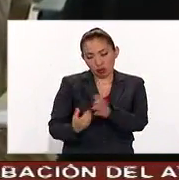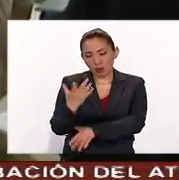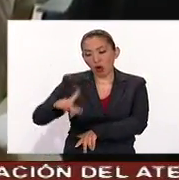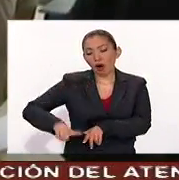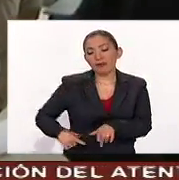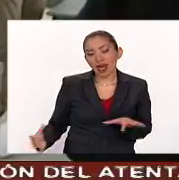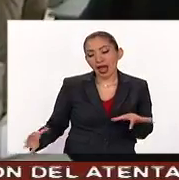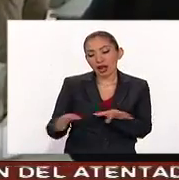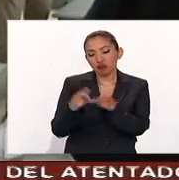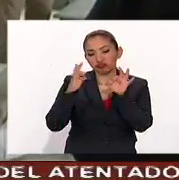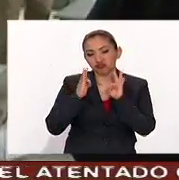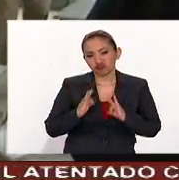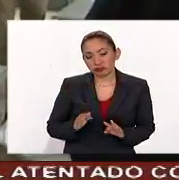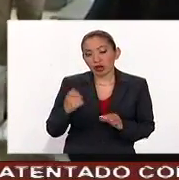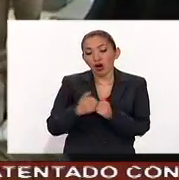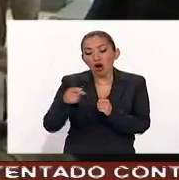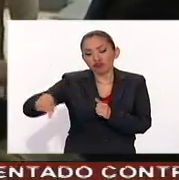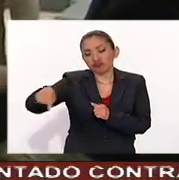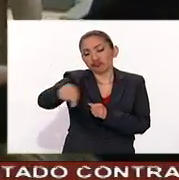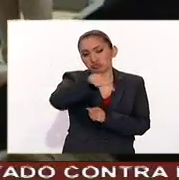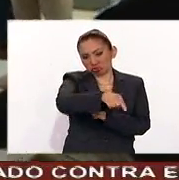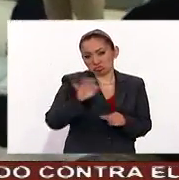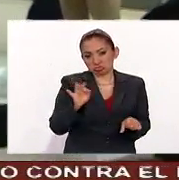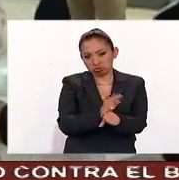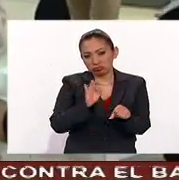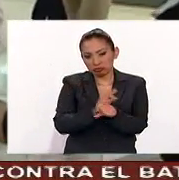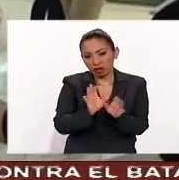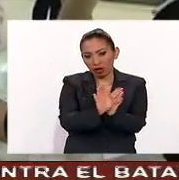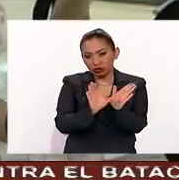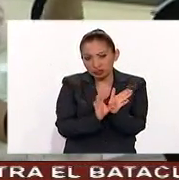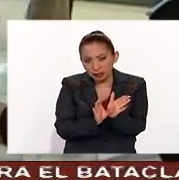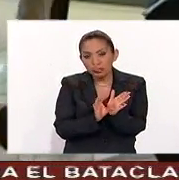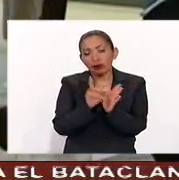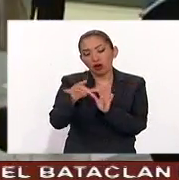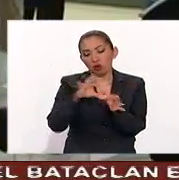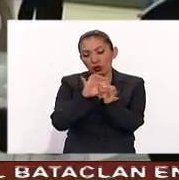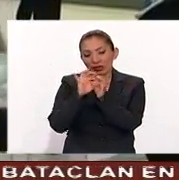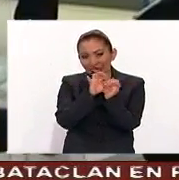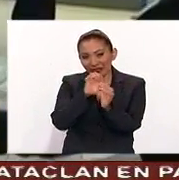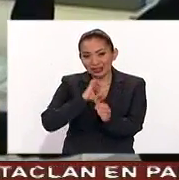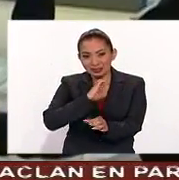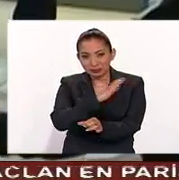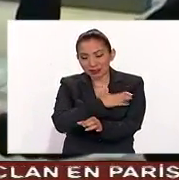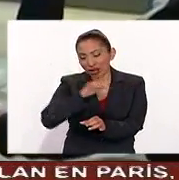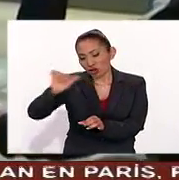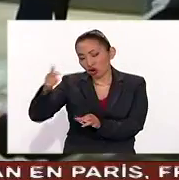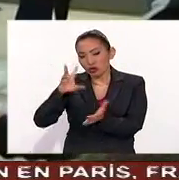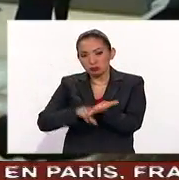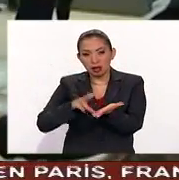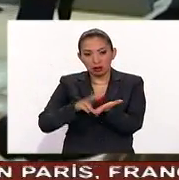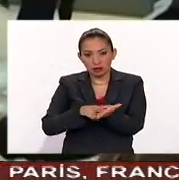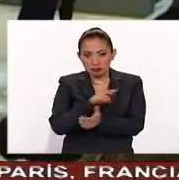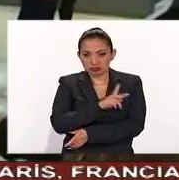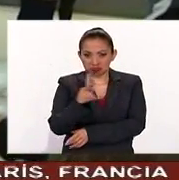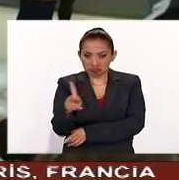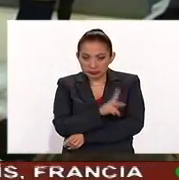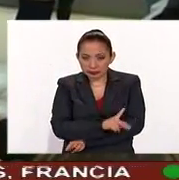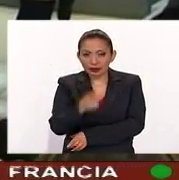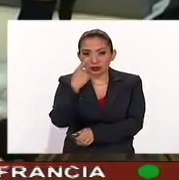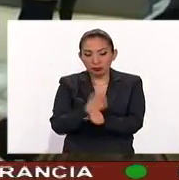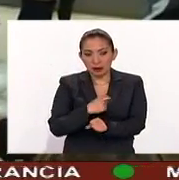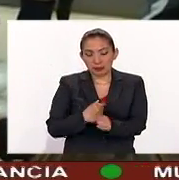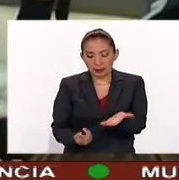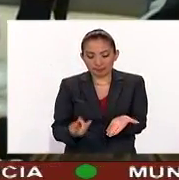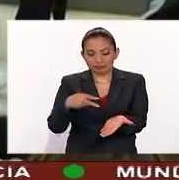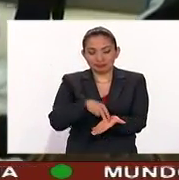gobierno estable con las fuerzas que defienden la Constitución, la Unidad de España y otros valores comunes. En su primera